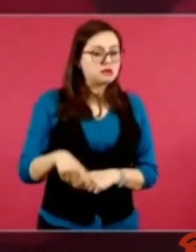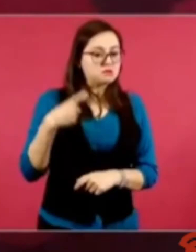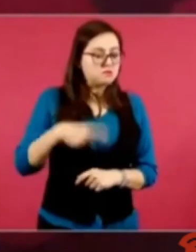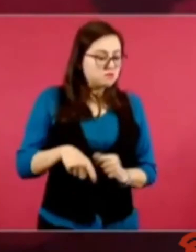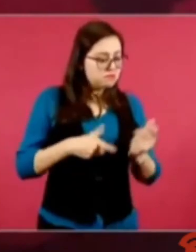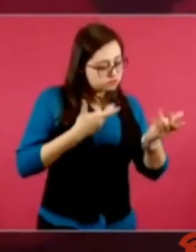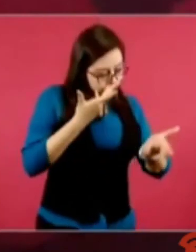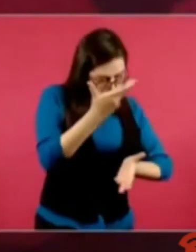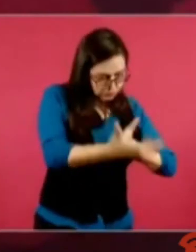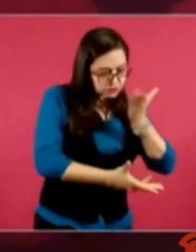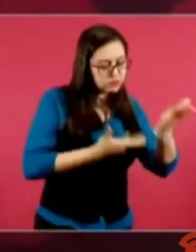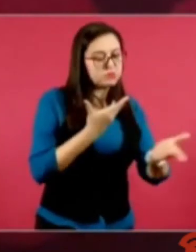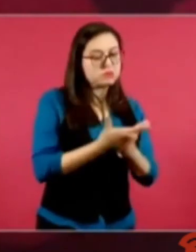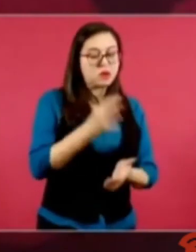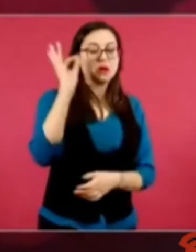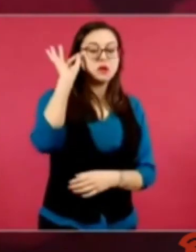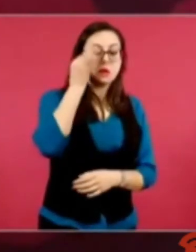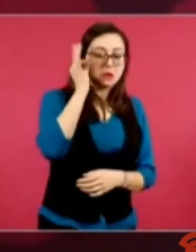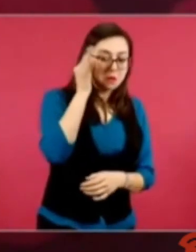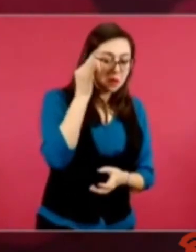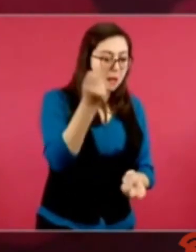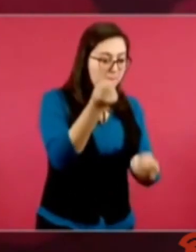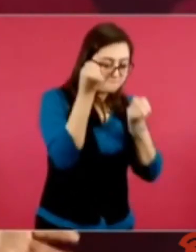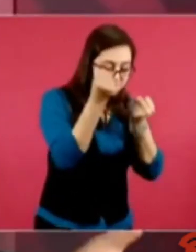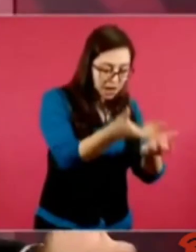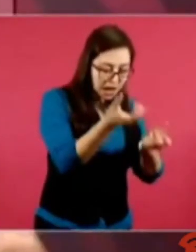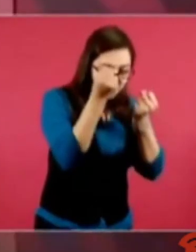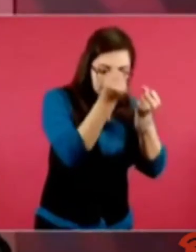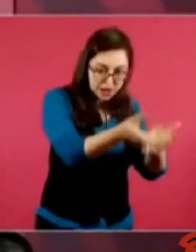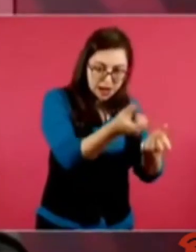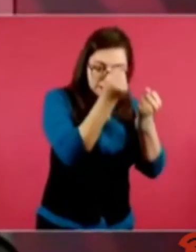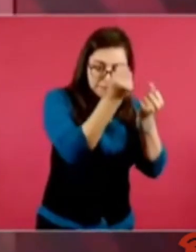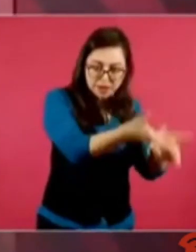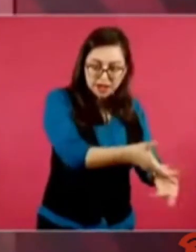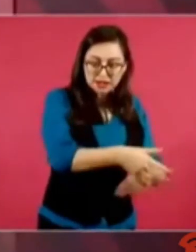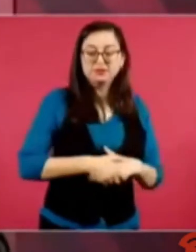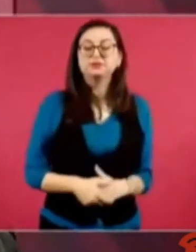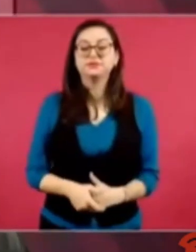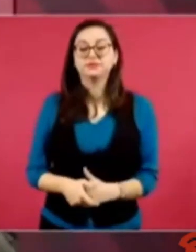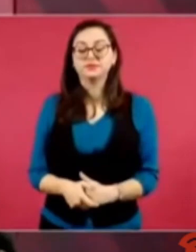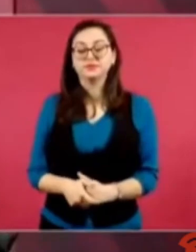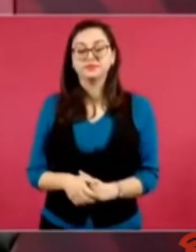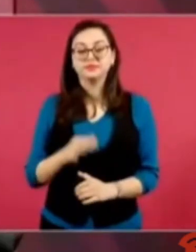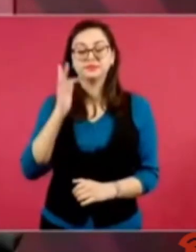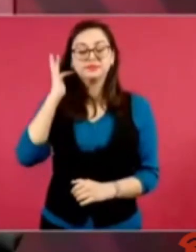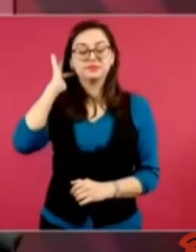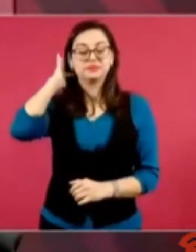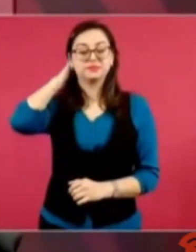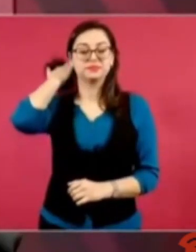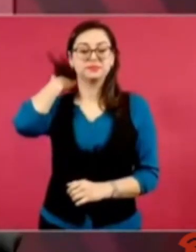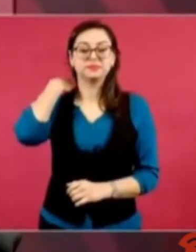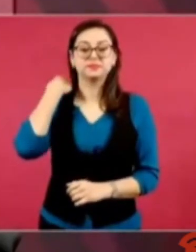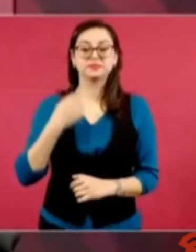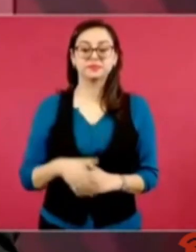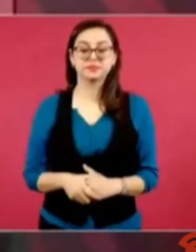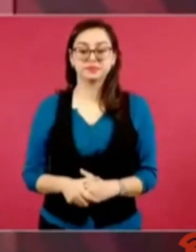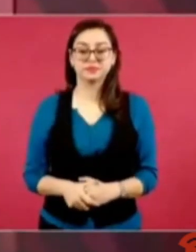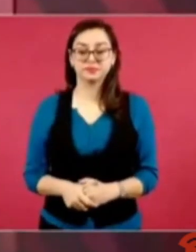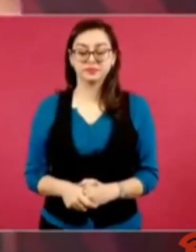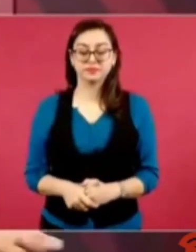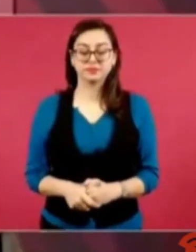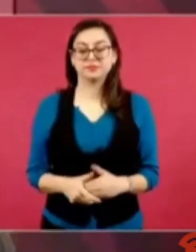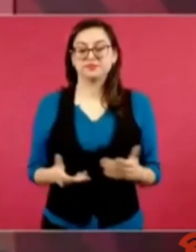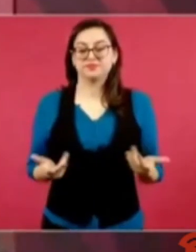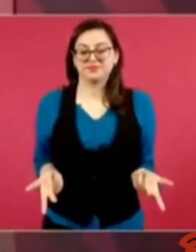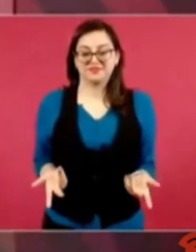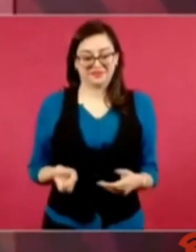minorías. es lo que hablamos al inicio. Imagínense cómo se va a